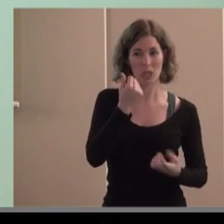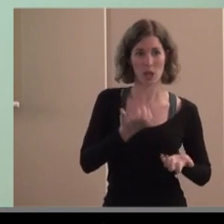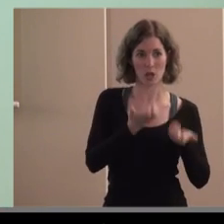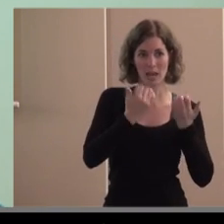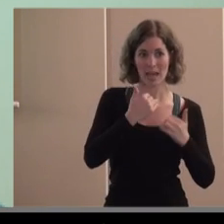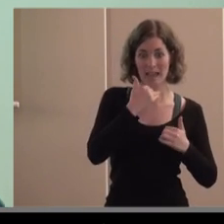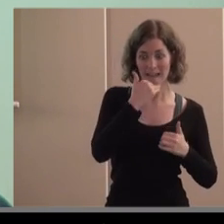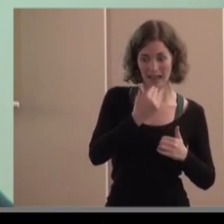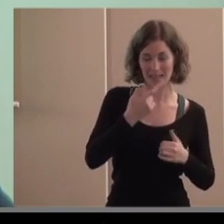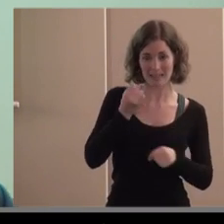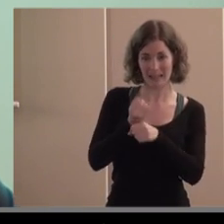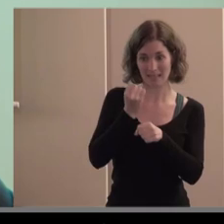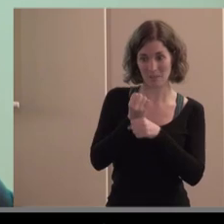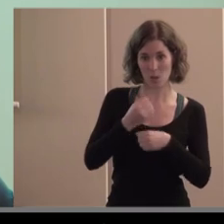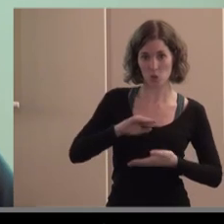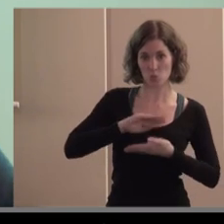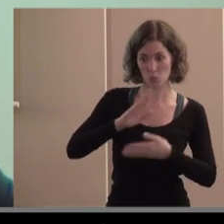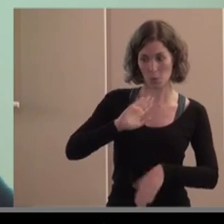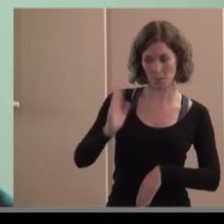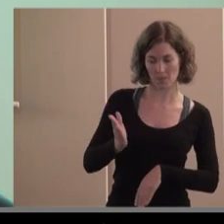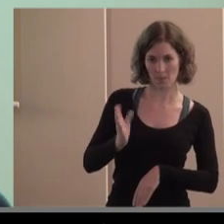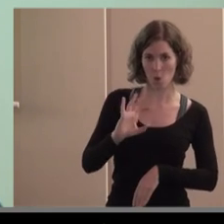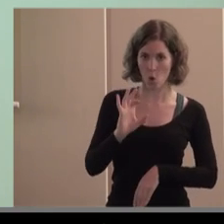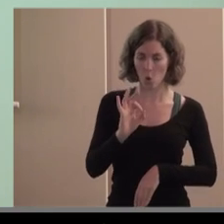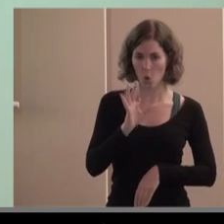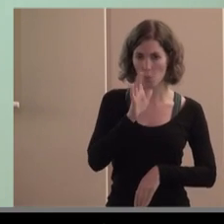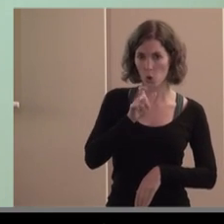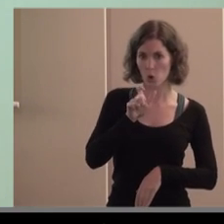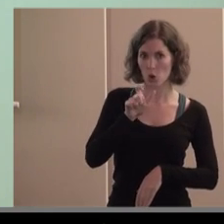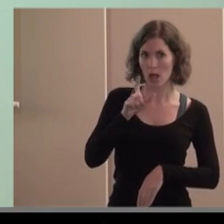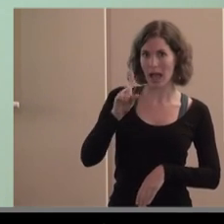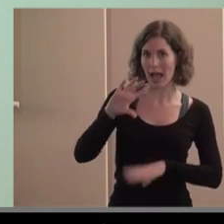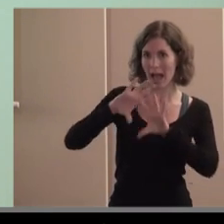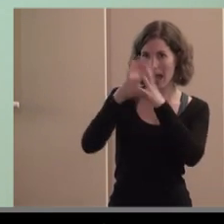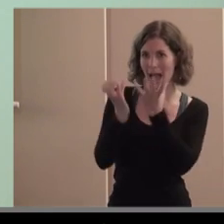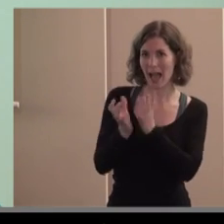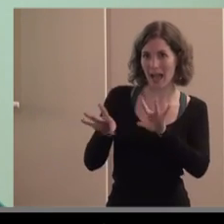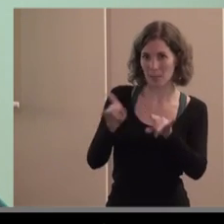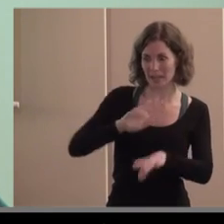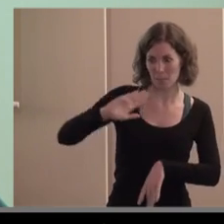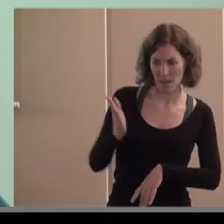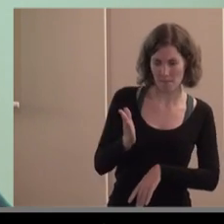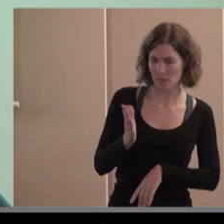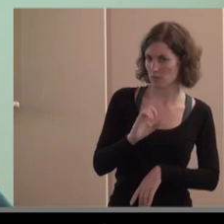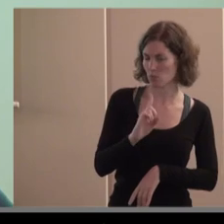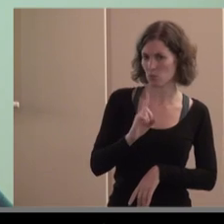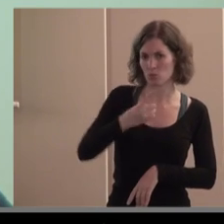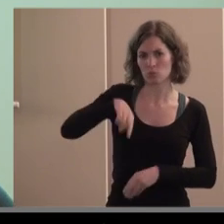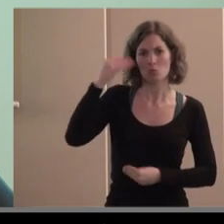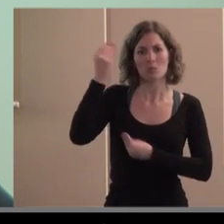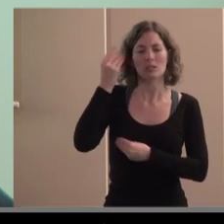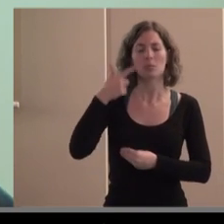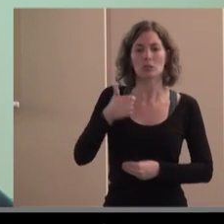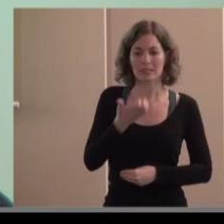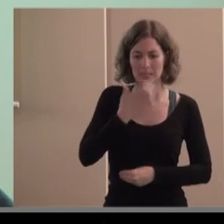o a costa de sus proveedores o a costa de cargarse del planeta entendemos que hay una manera honrada honesta